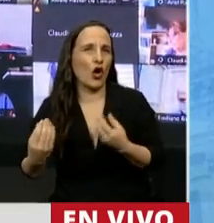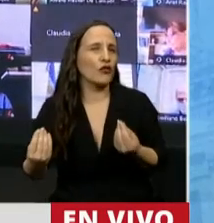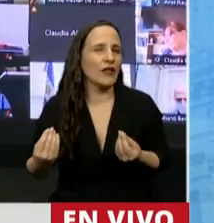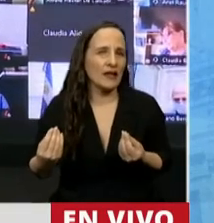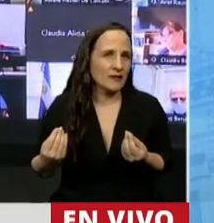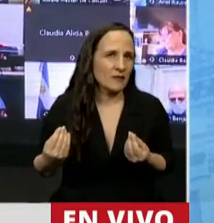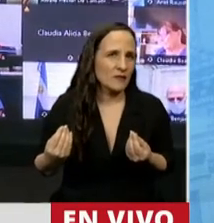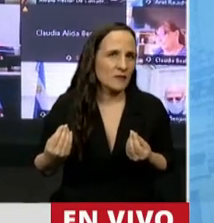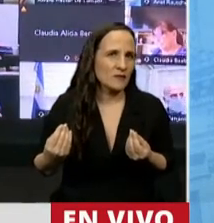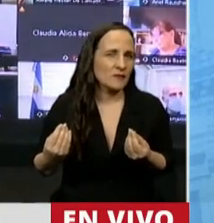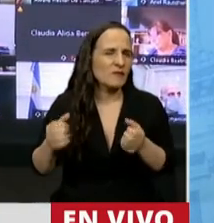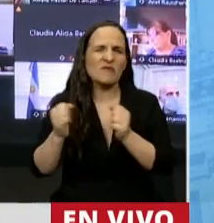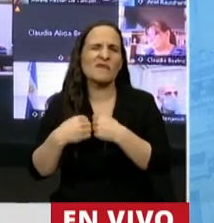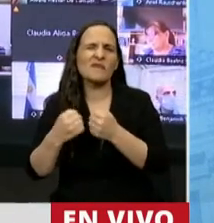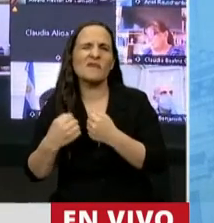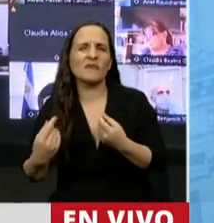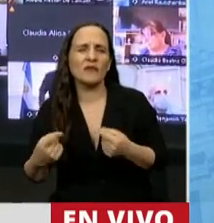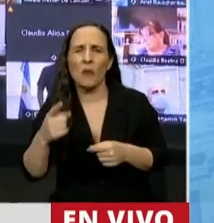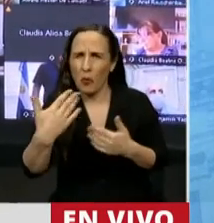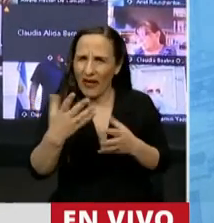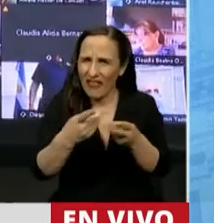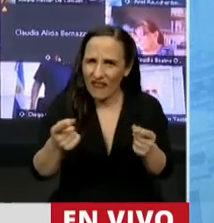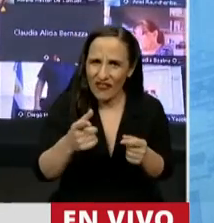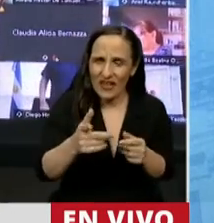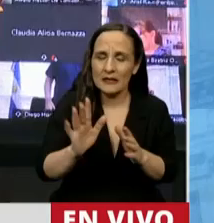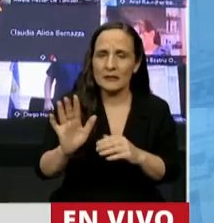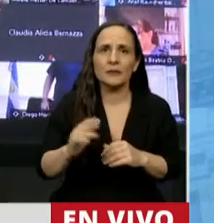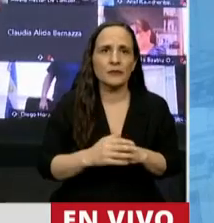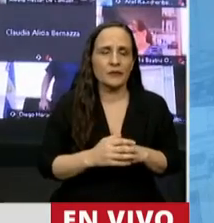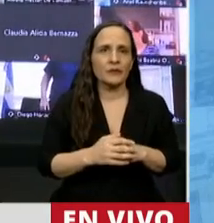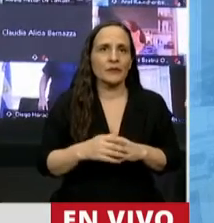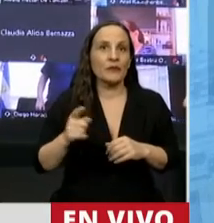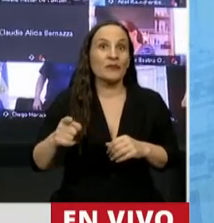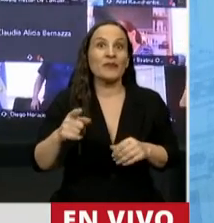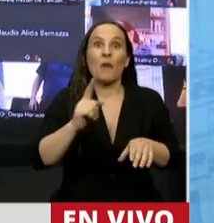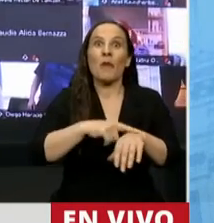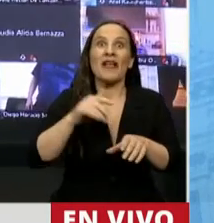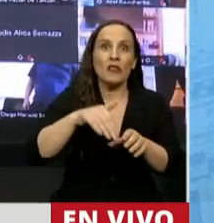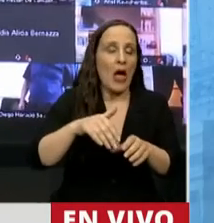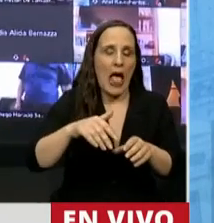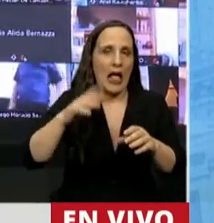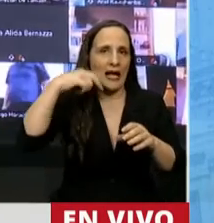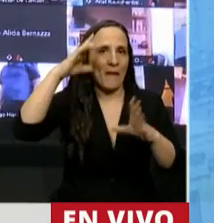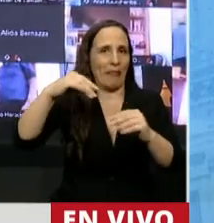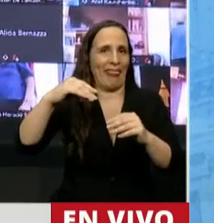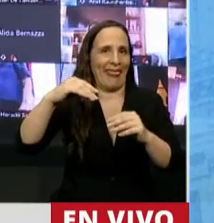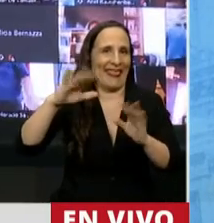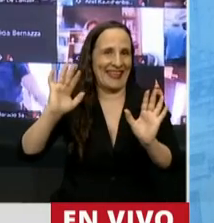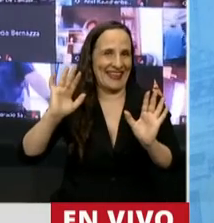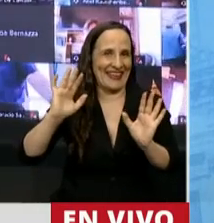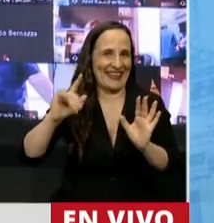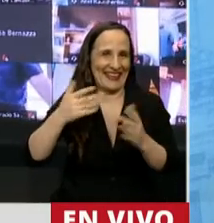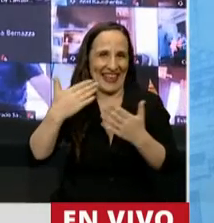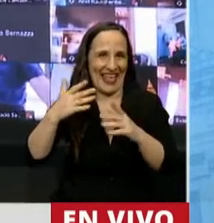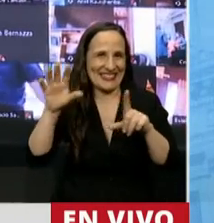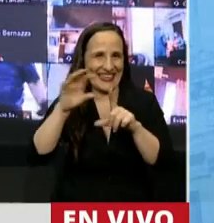posibilidad siquiera que le veamos la cara cuando lo hacen. Este sistema